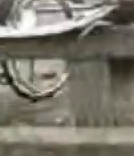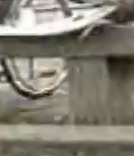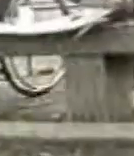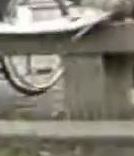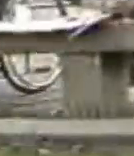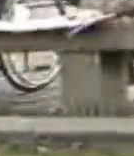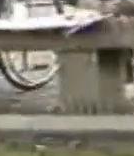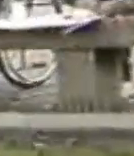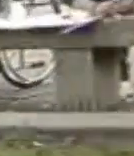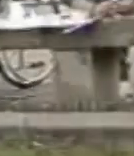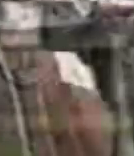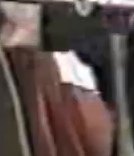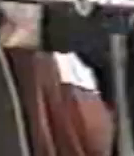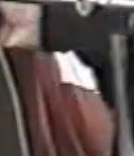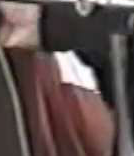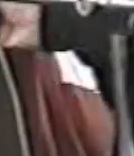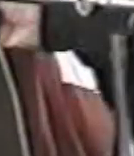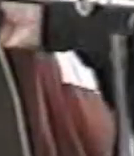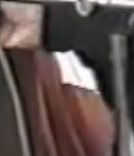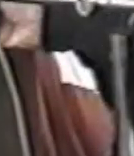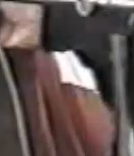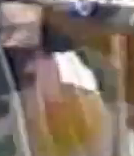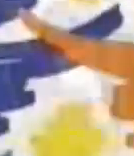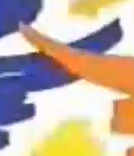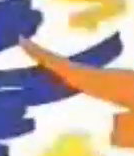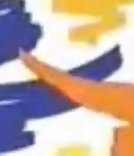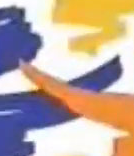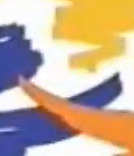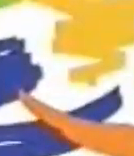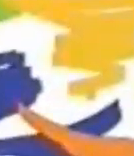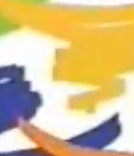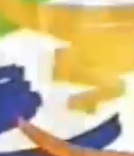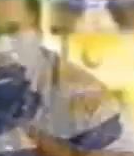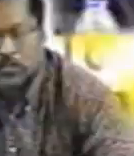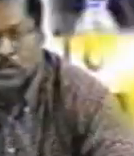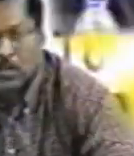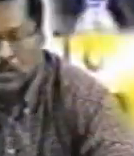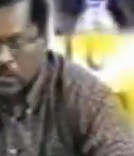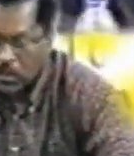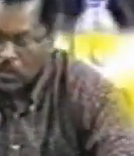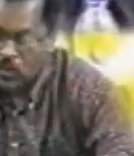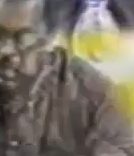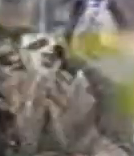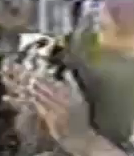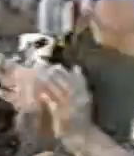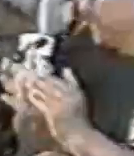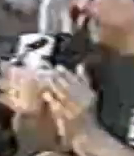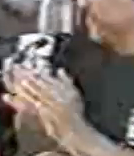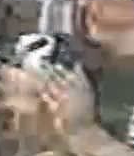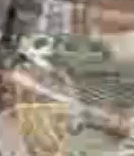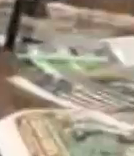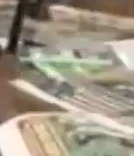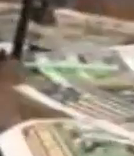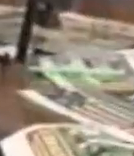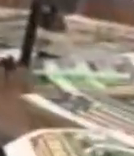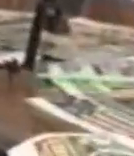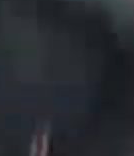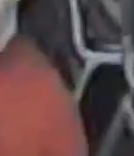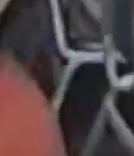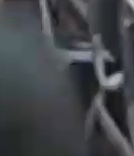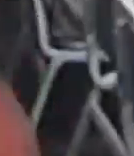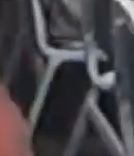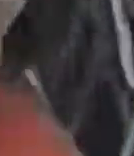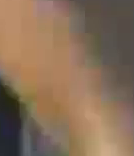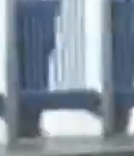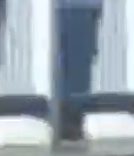Yo sabré qué hacer y contigo el camino andaré.